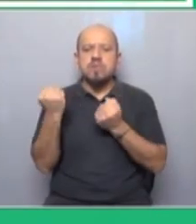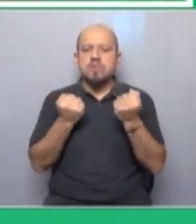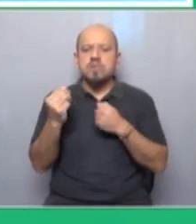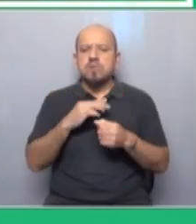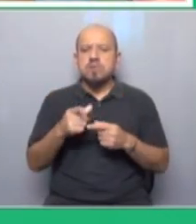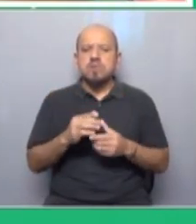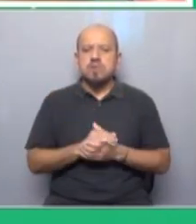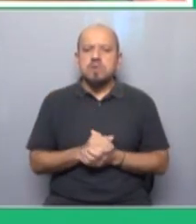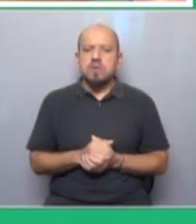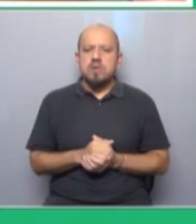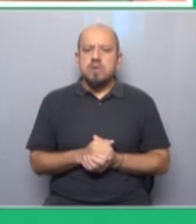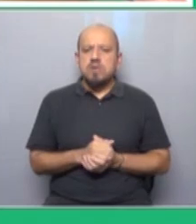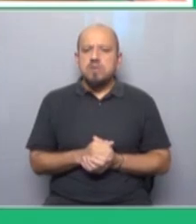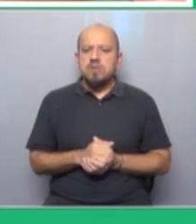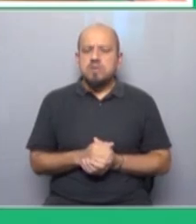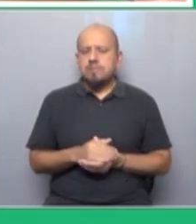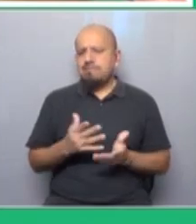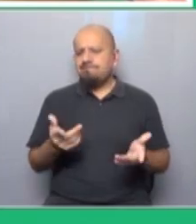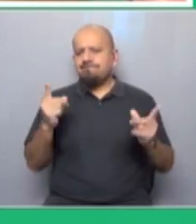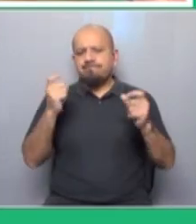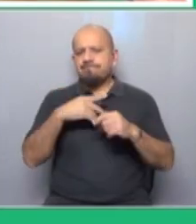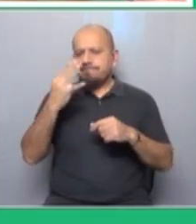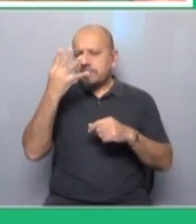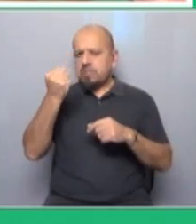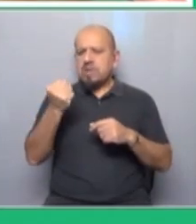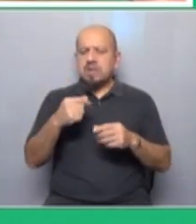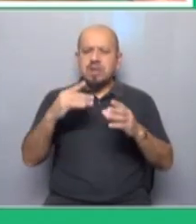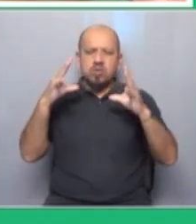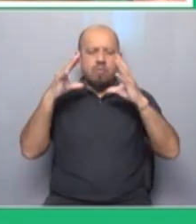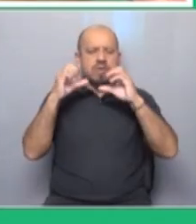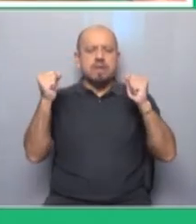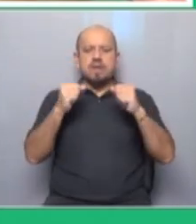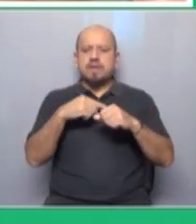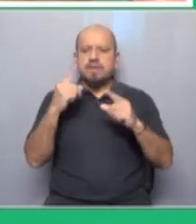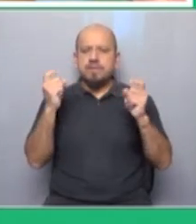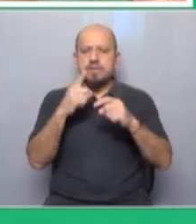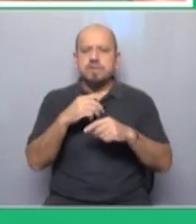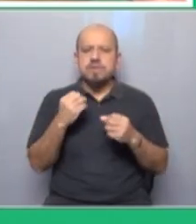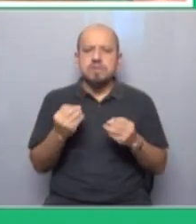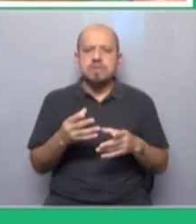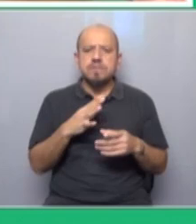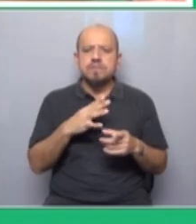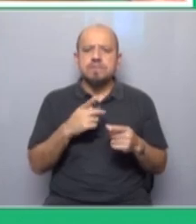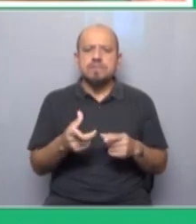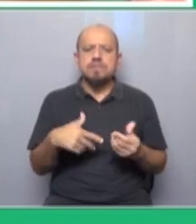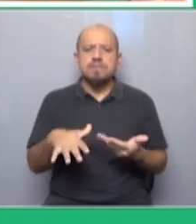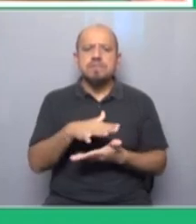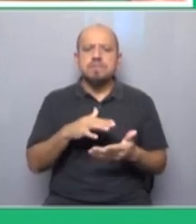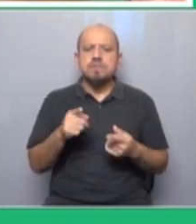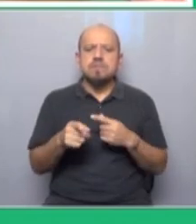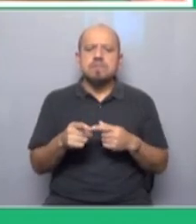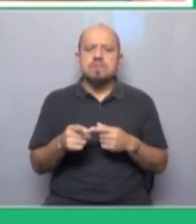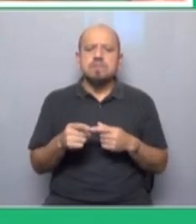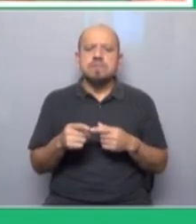están incluidos sí, pero es difícil de entenderlo igual porque aún con todo eso que vos decís de lo que debería estar pasando sin